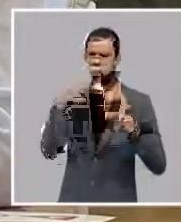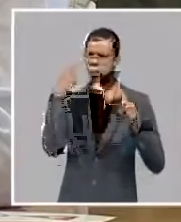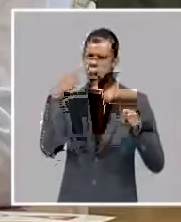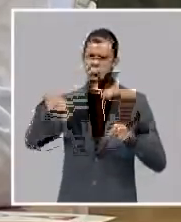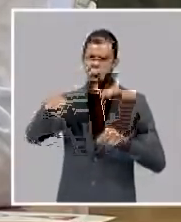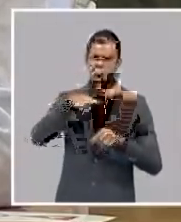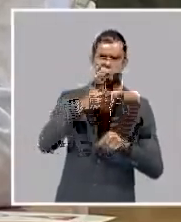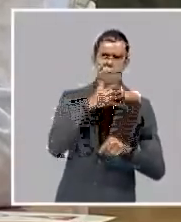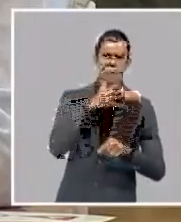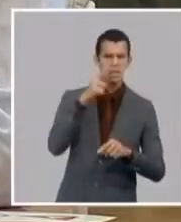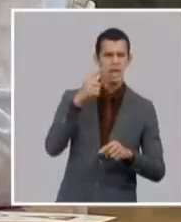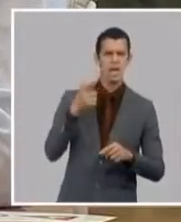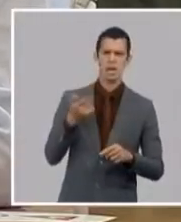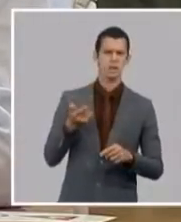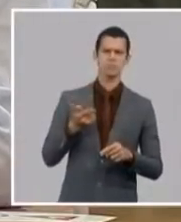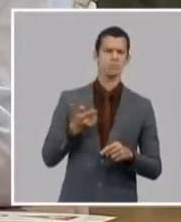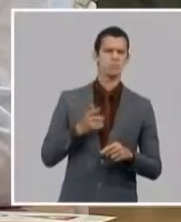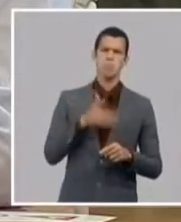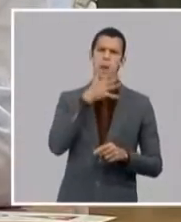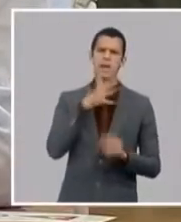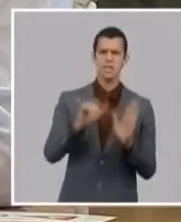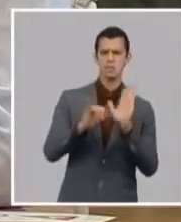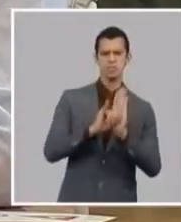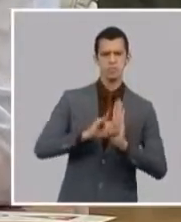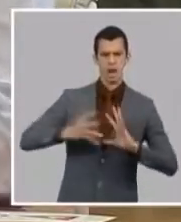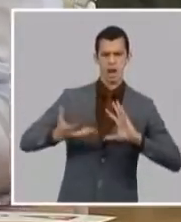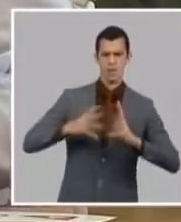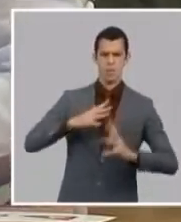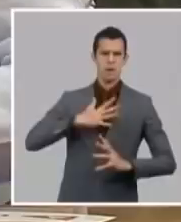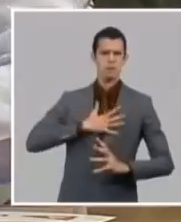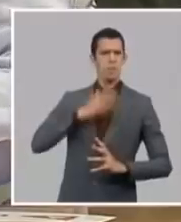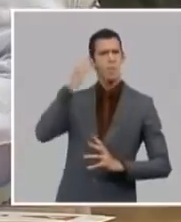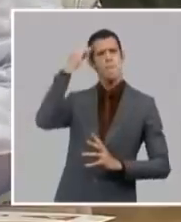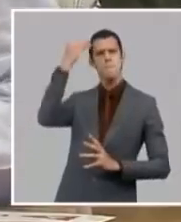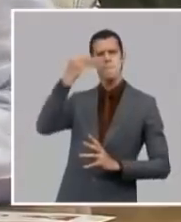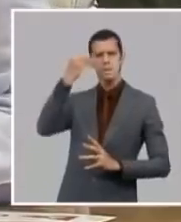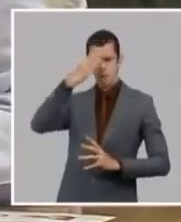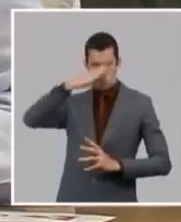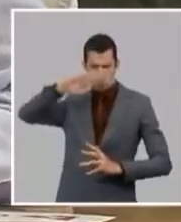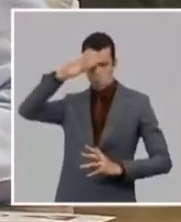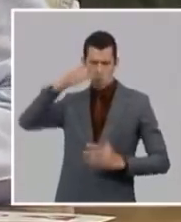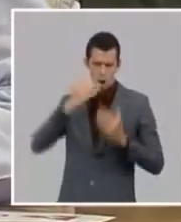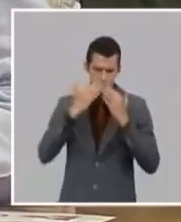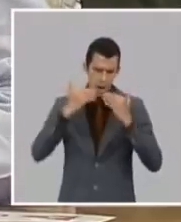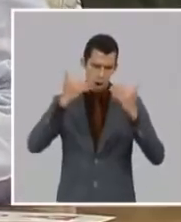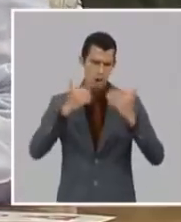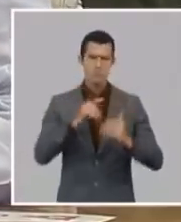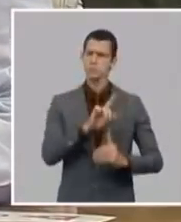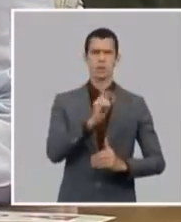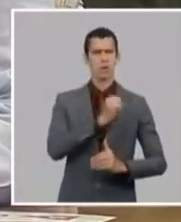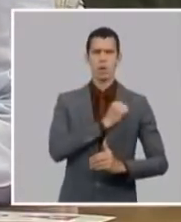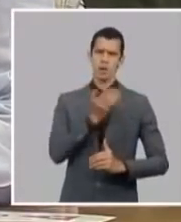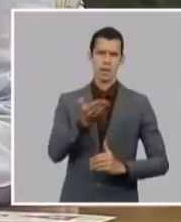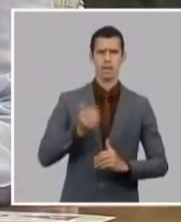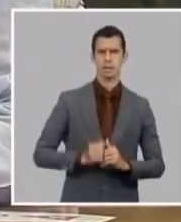piensan bajo los designios del imperio que cuando hacen un gesto contra Cuba cuando hacen una